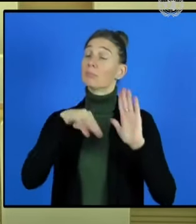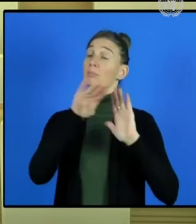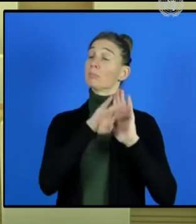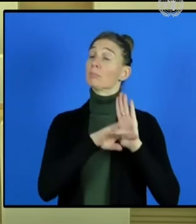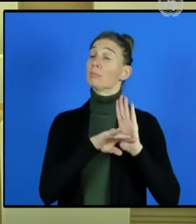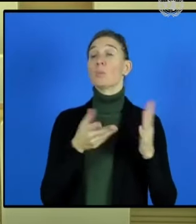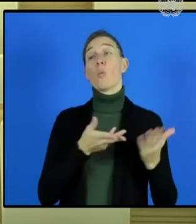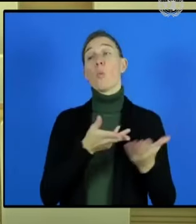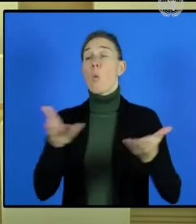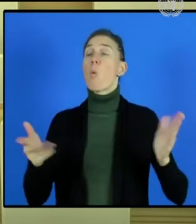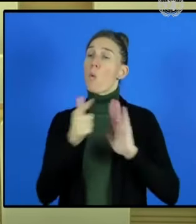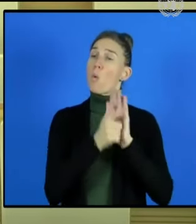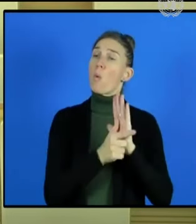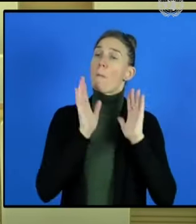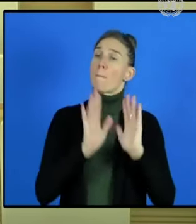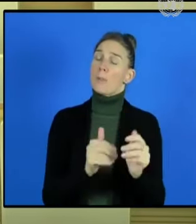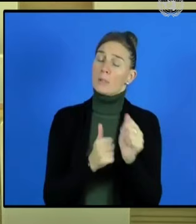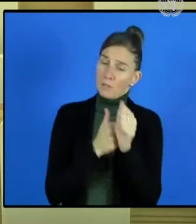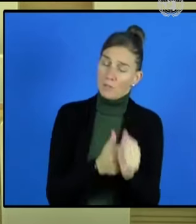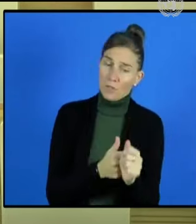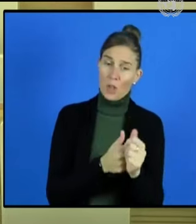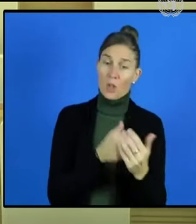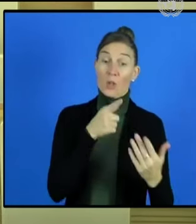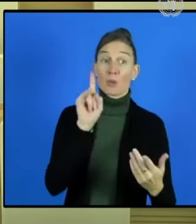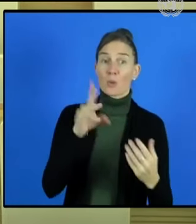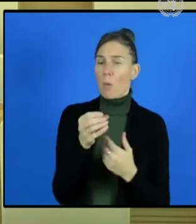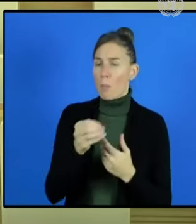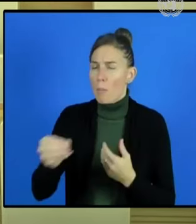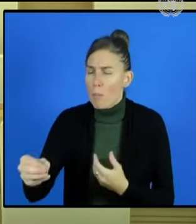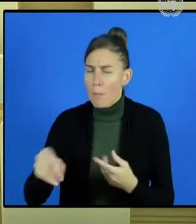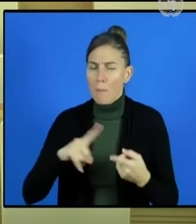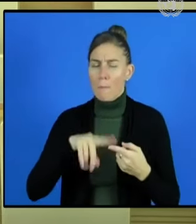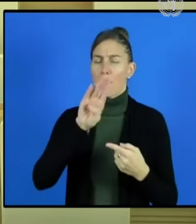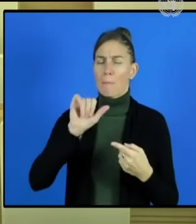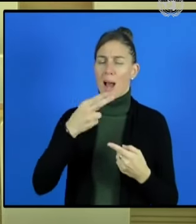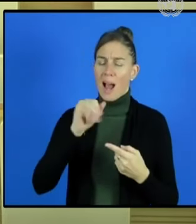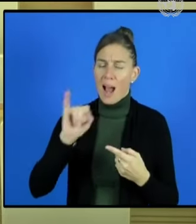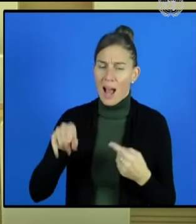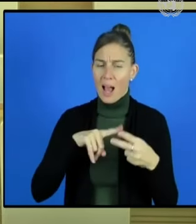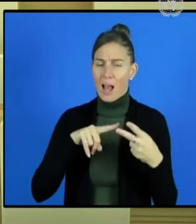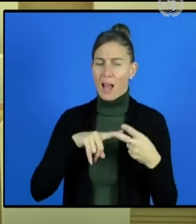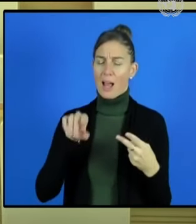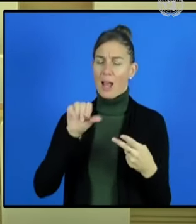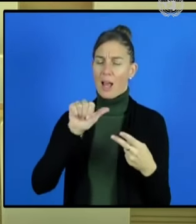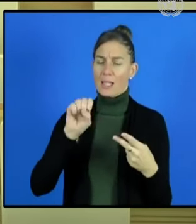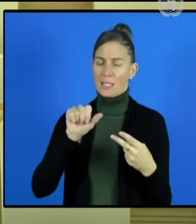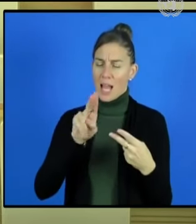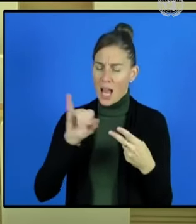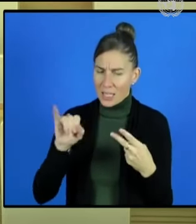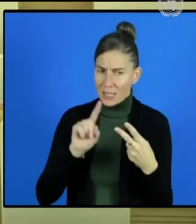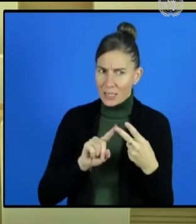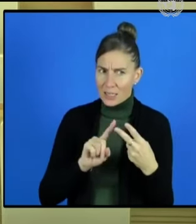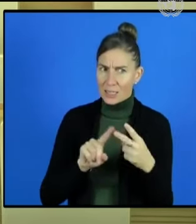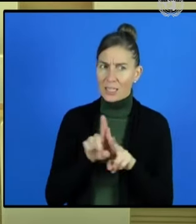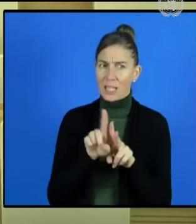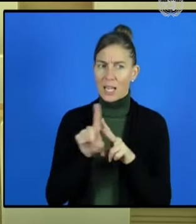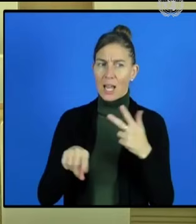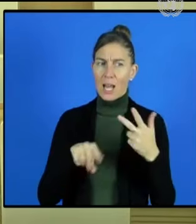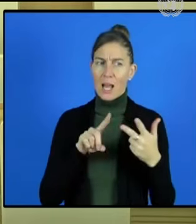religiosas, incluyendo los yarshaní y los mandeán,